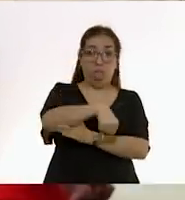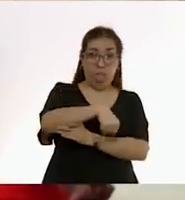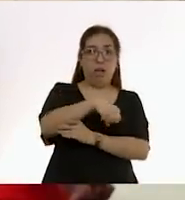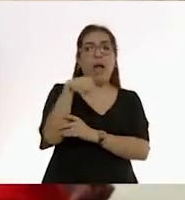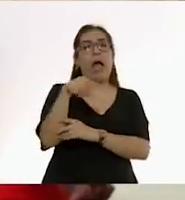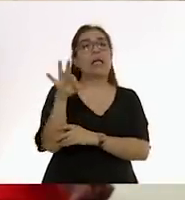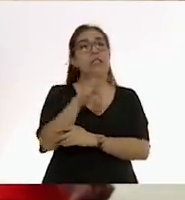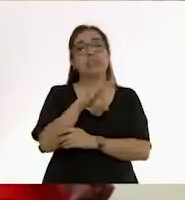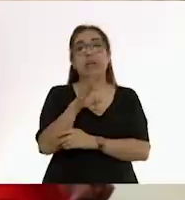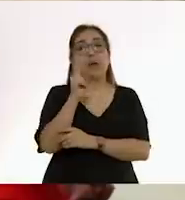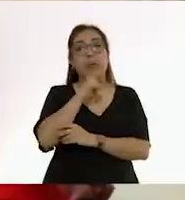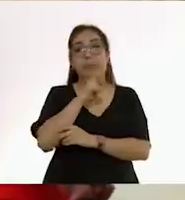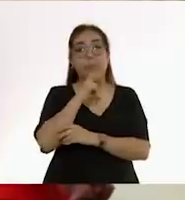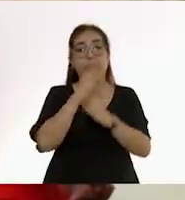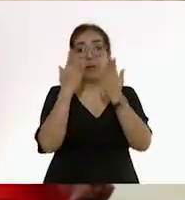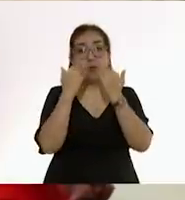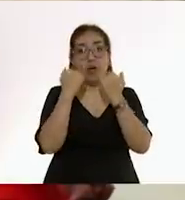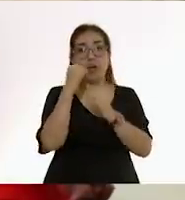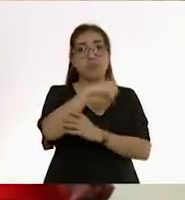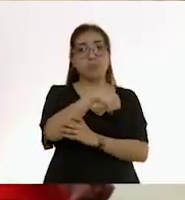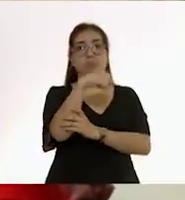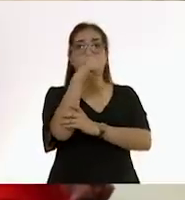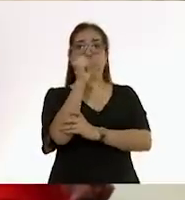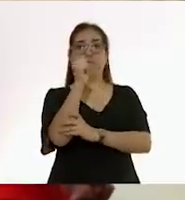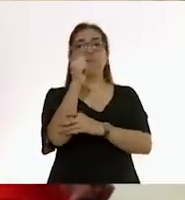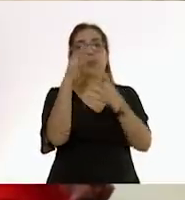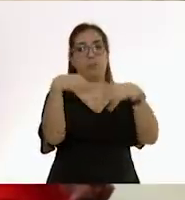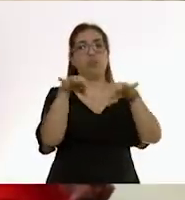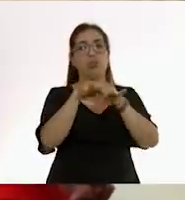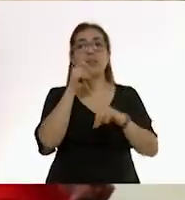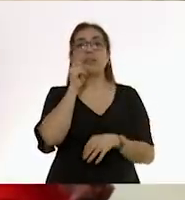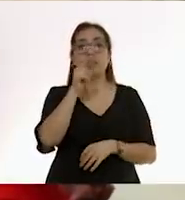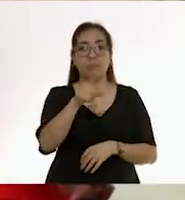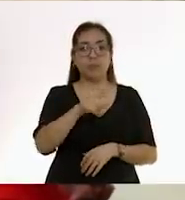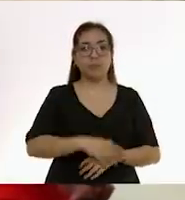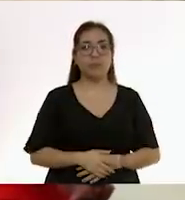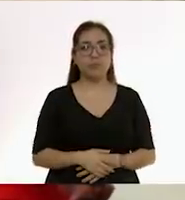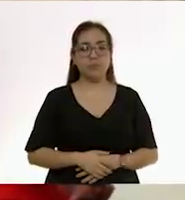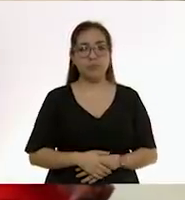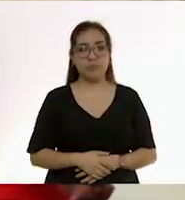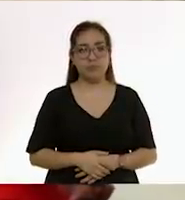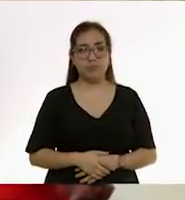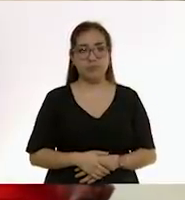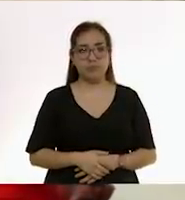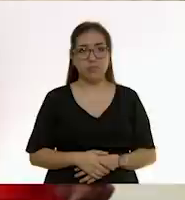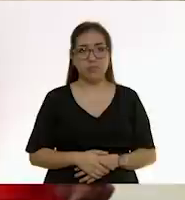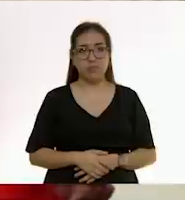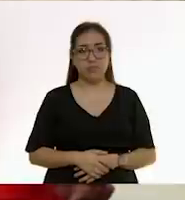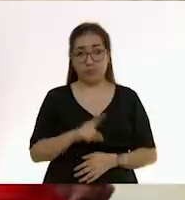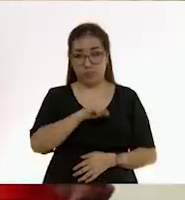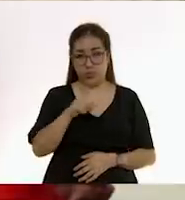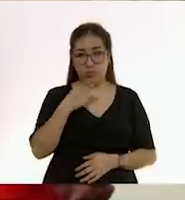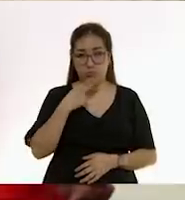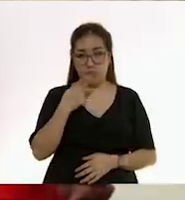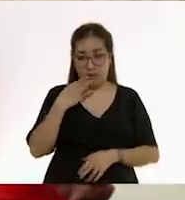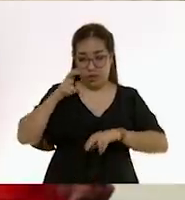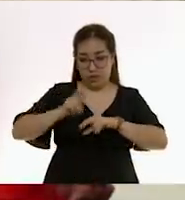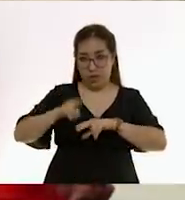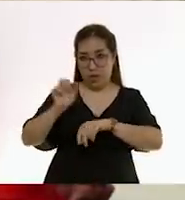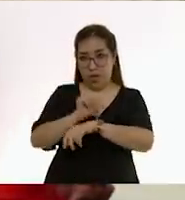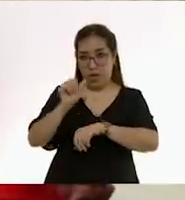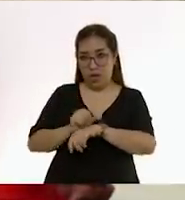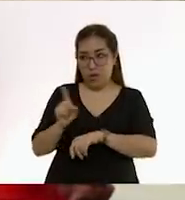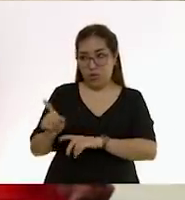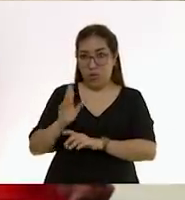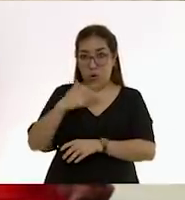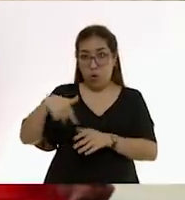ser que no le entre suficiente cantidad de oxígeno. Es importante también que cuando estás utilizando esta sillita del coche, no la dejes en